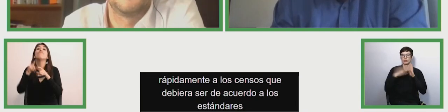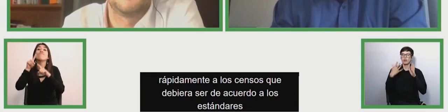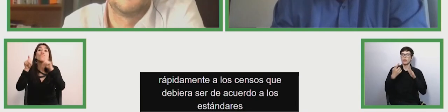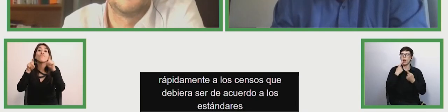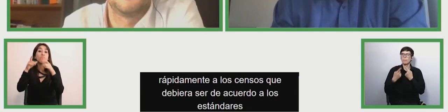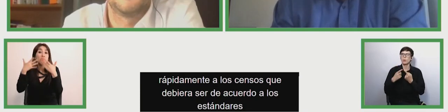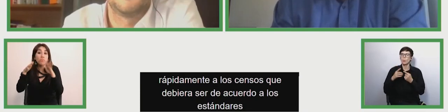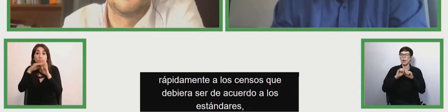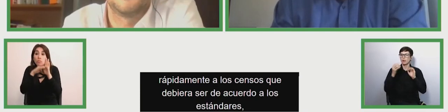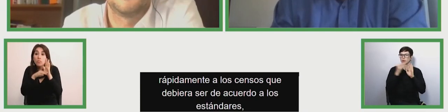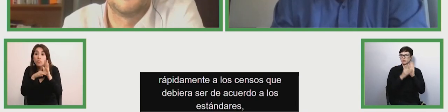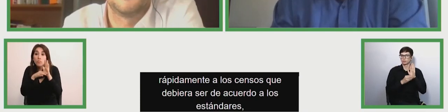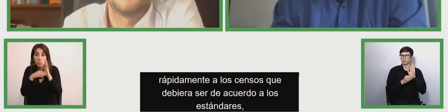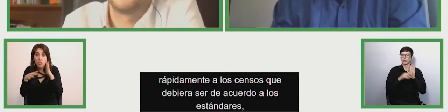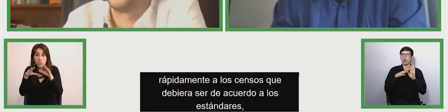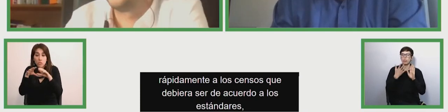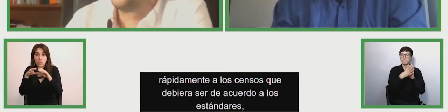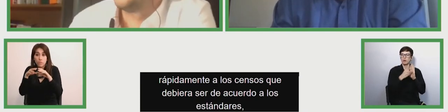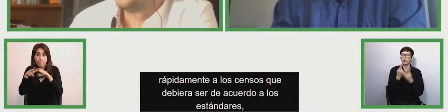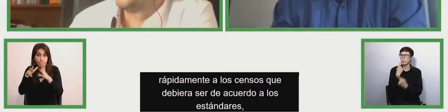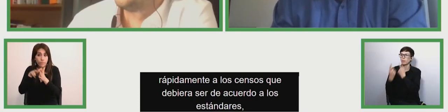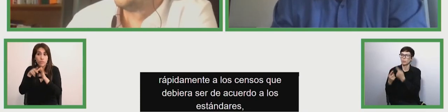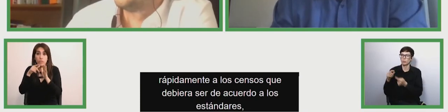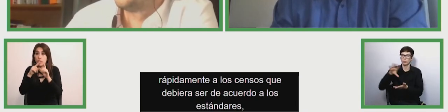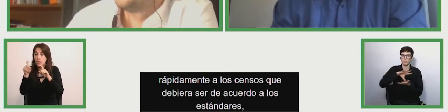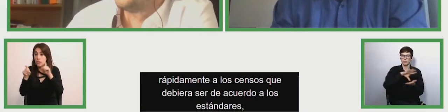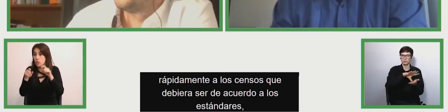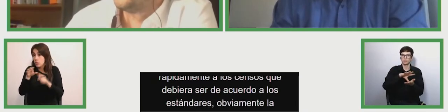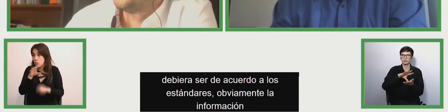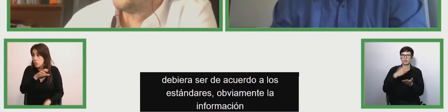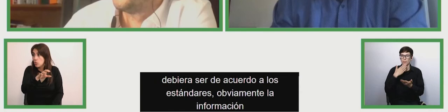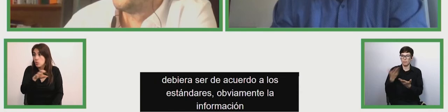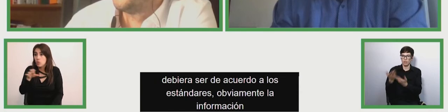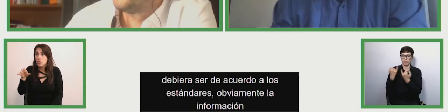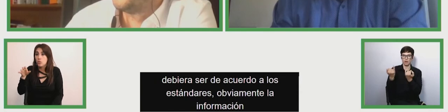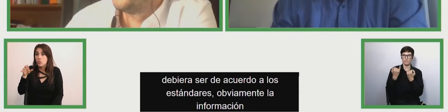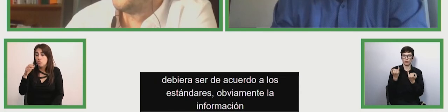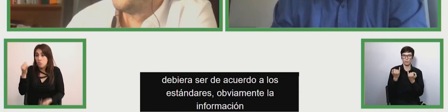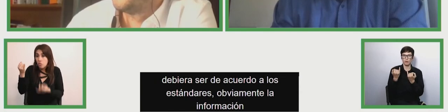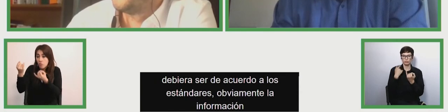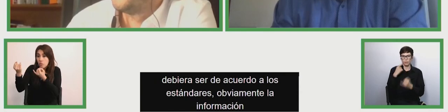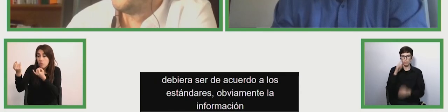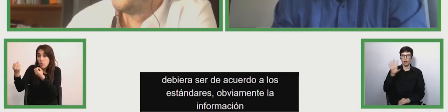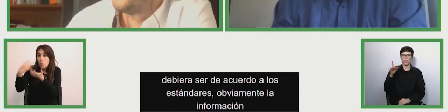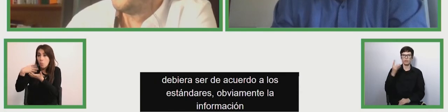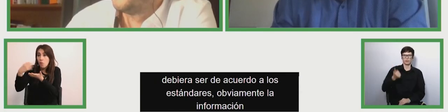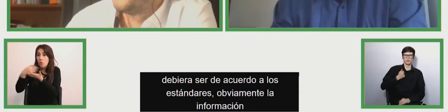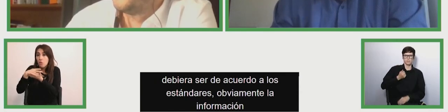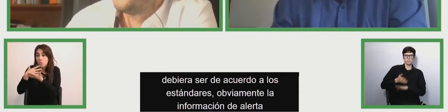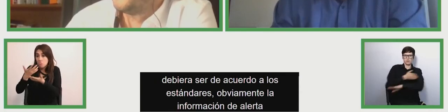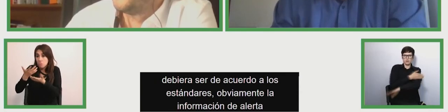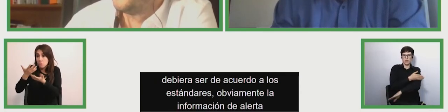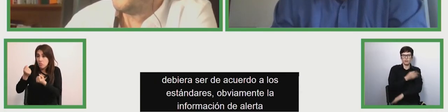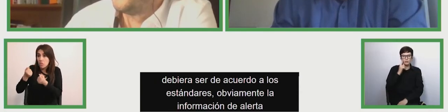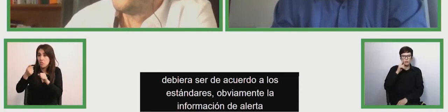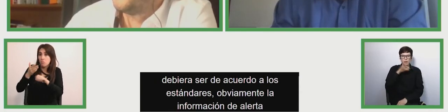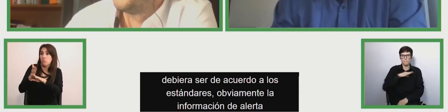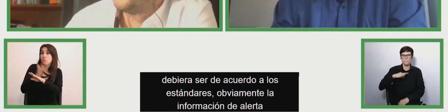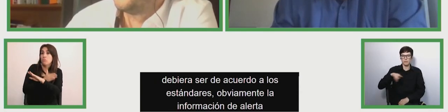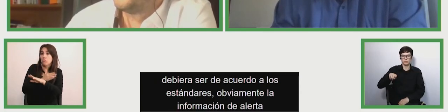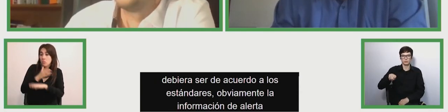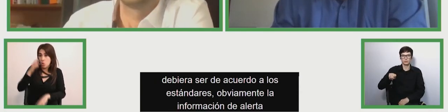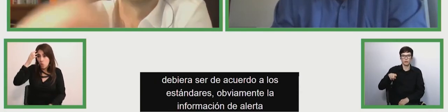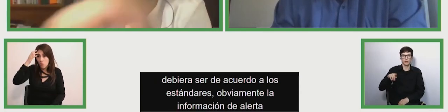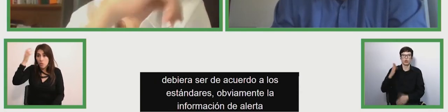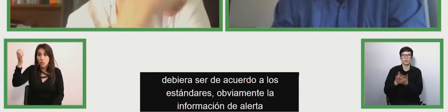obviamente la información de alerta y detección temprana que tengan los ministerios creo que eso hay que avanzar